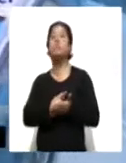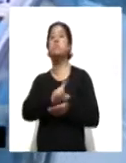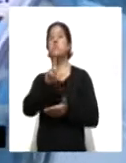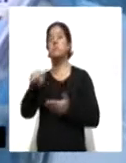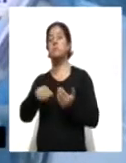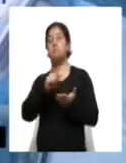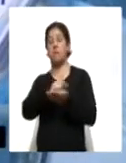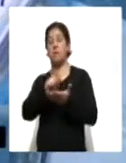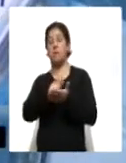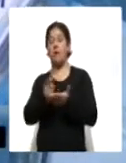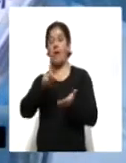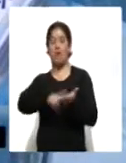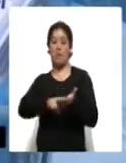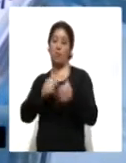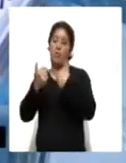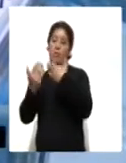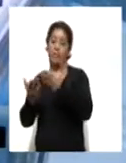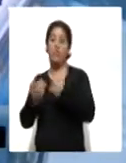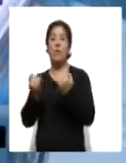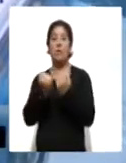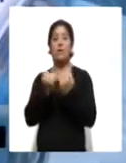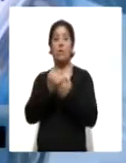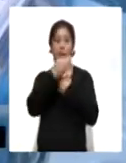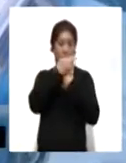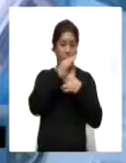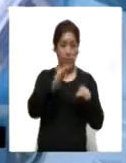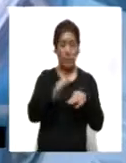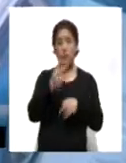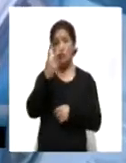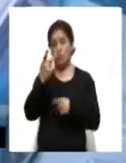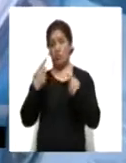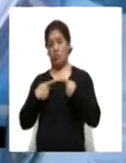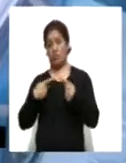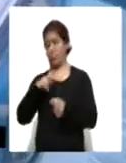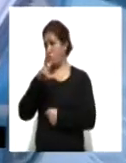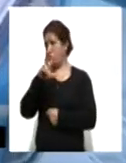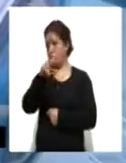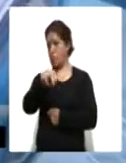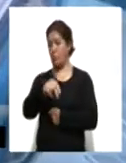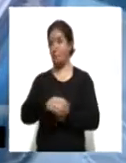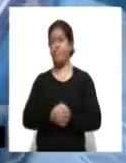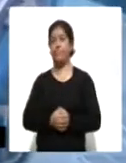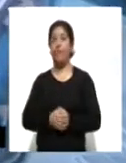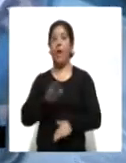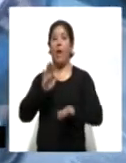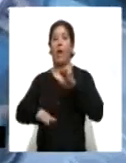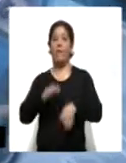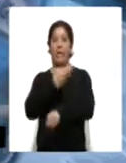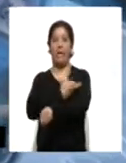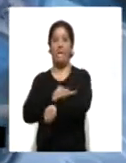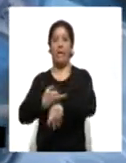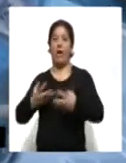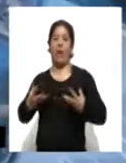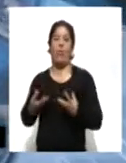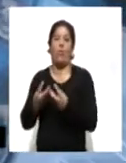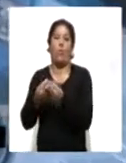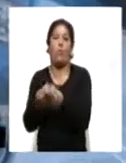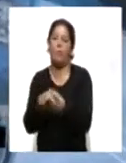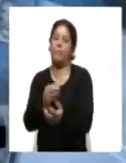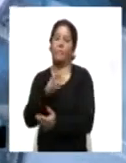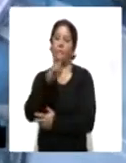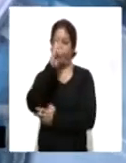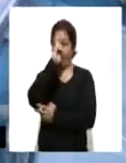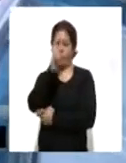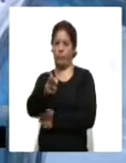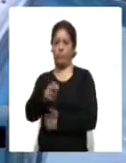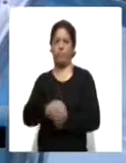Tenemos también indicaciones de que no entren más de dos personas, que a veces entran toda la familia o quieren entrar, entonces no está